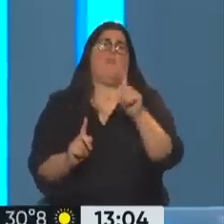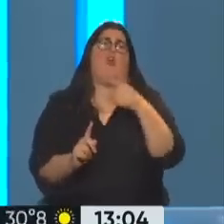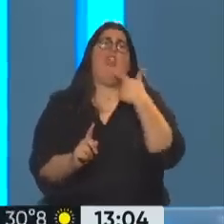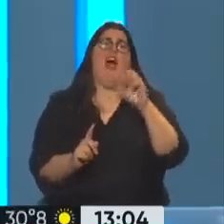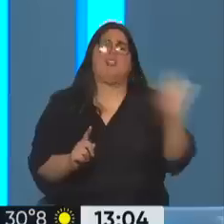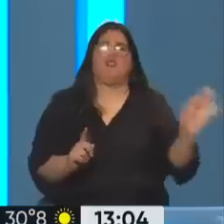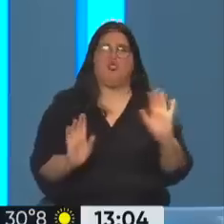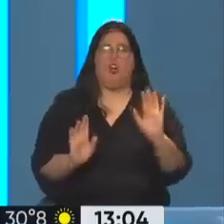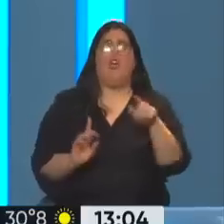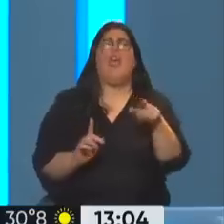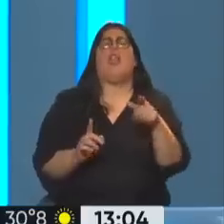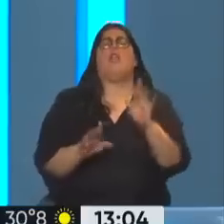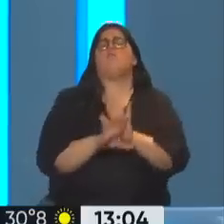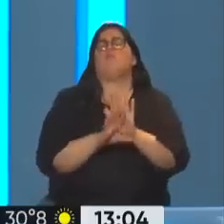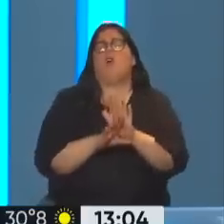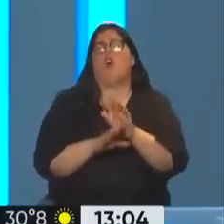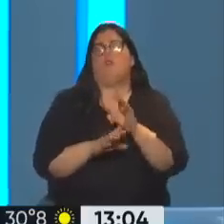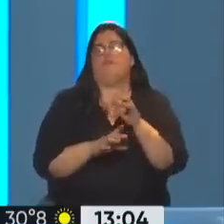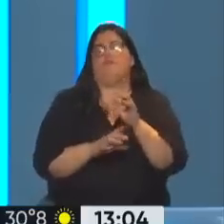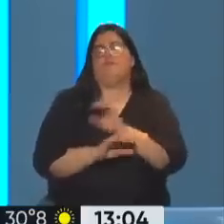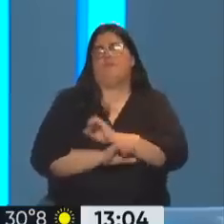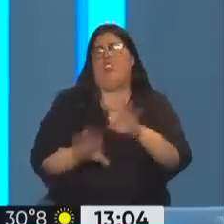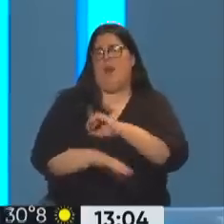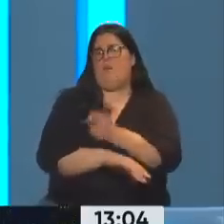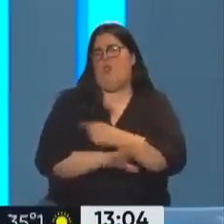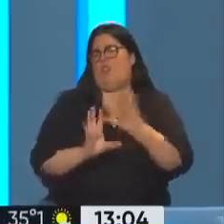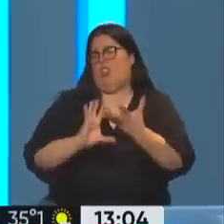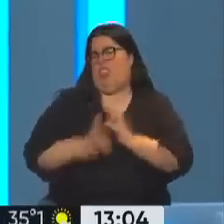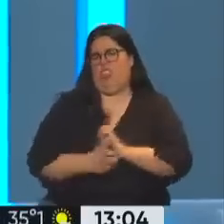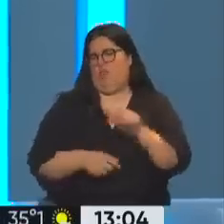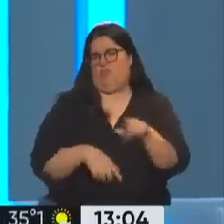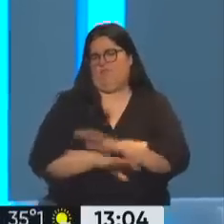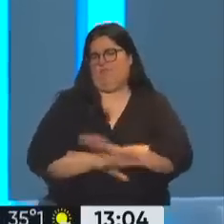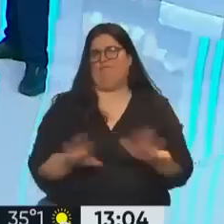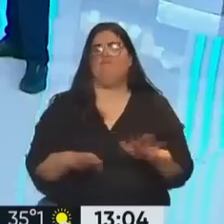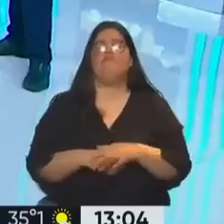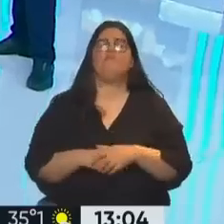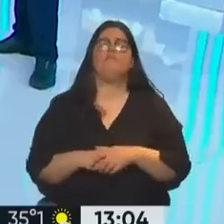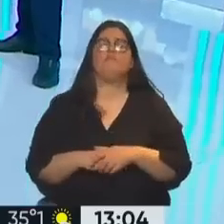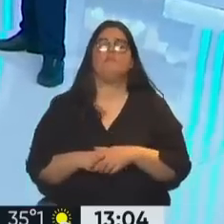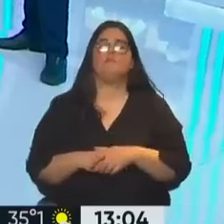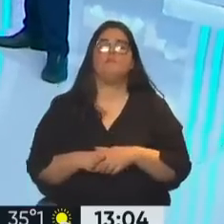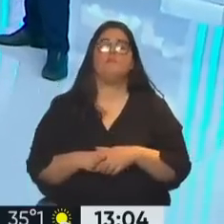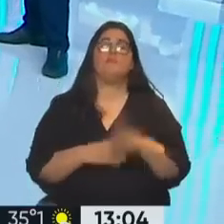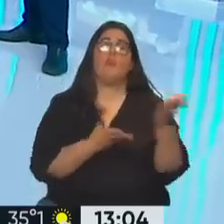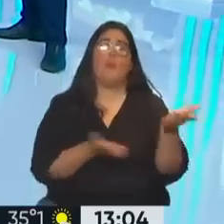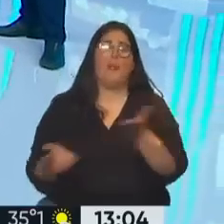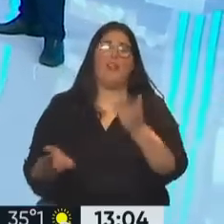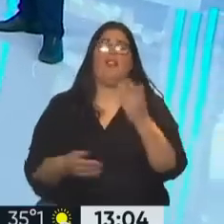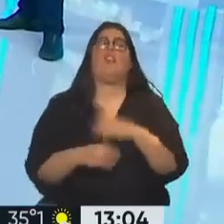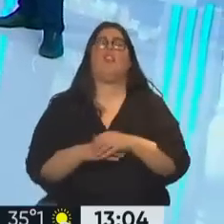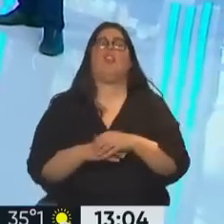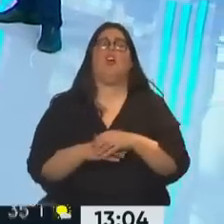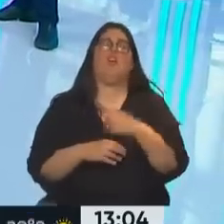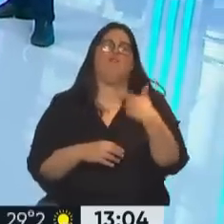Cómo destrozar un país en 5 años, porque Ecuador está destrozado. Eber, Alejandra. Bienvenido, Rafael. Un placer